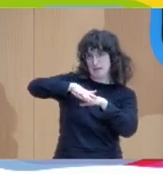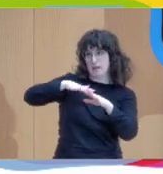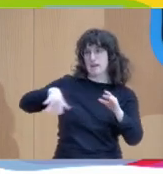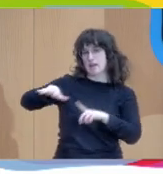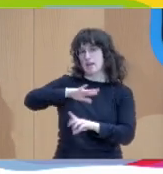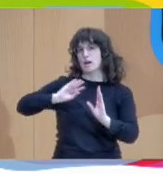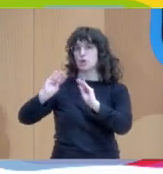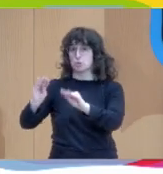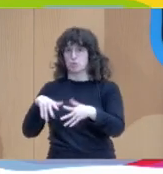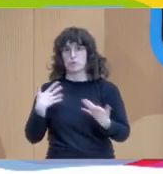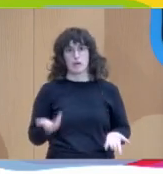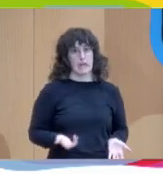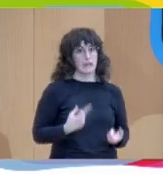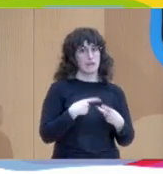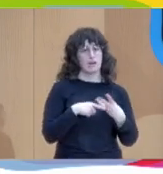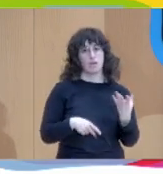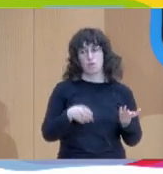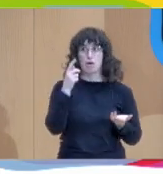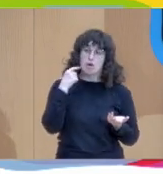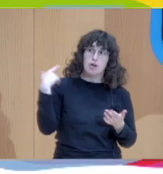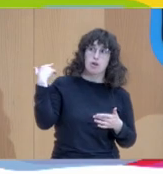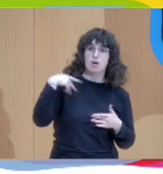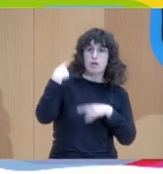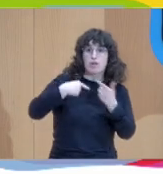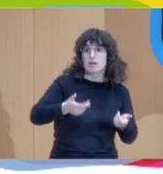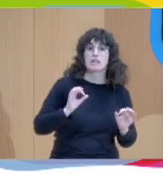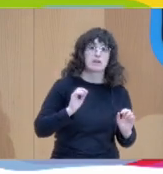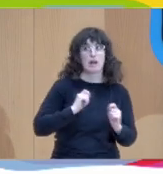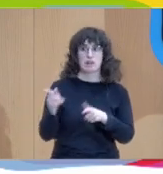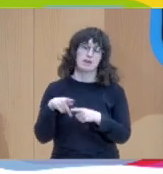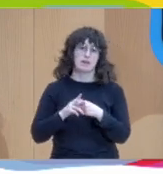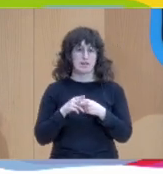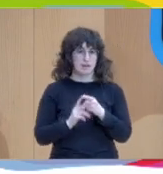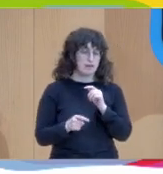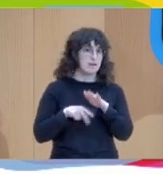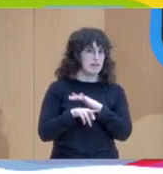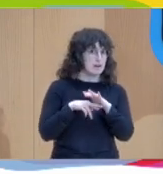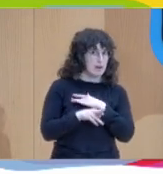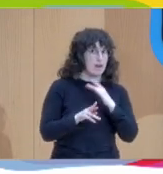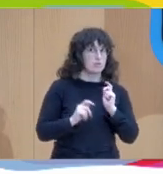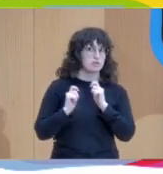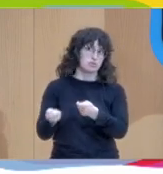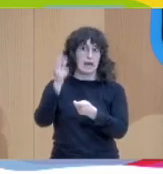permitan activar los recursos de los sujetos y que generen esperanza fundada en posibilidades reales.